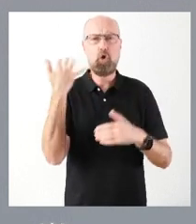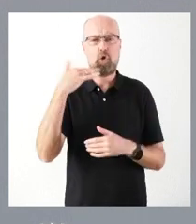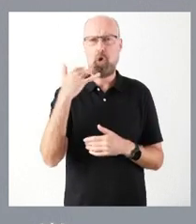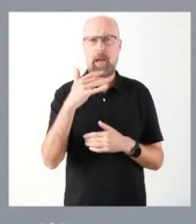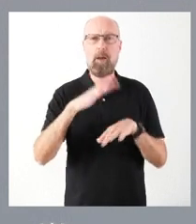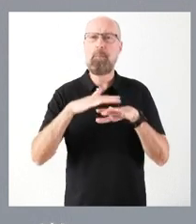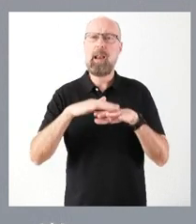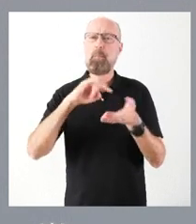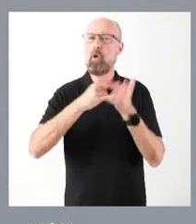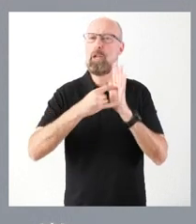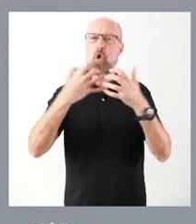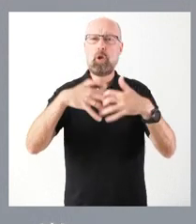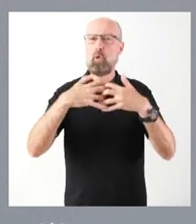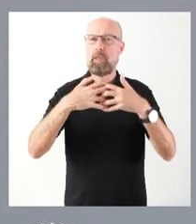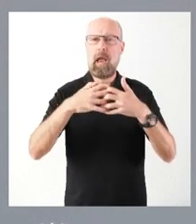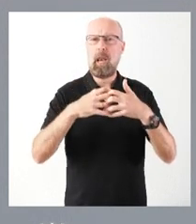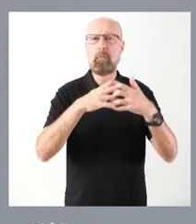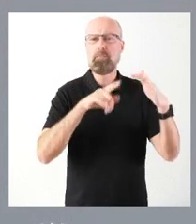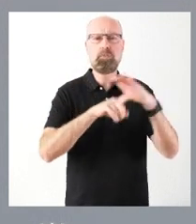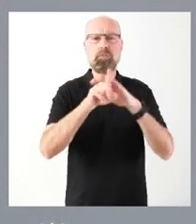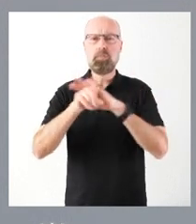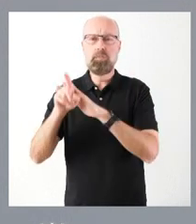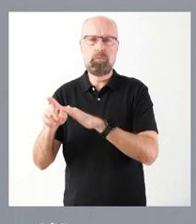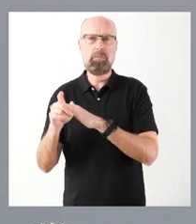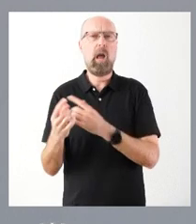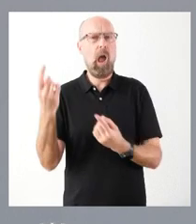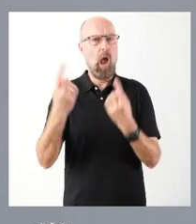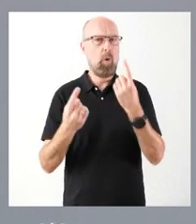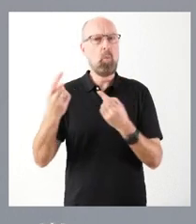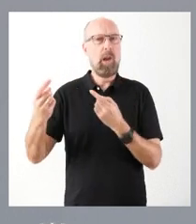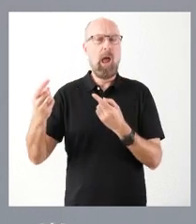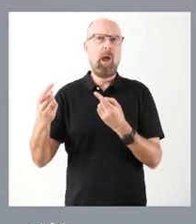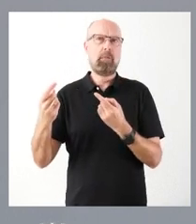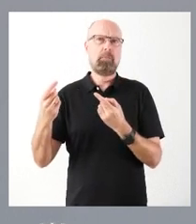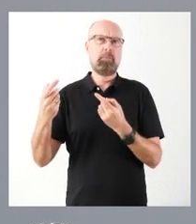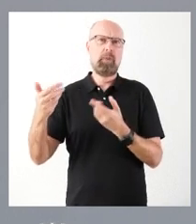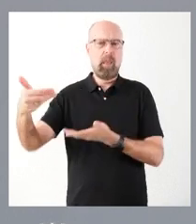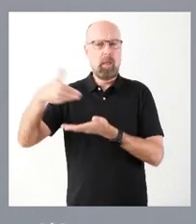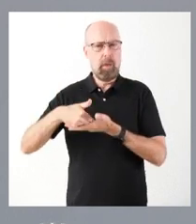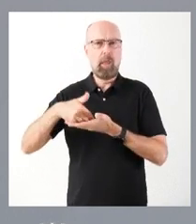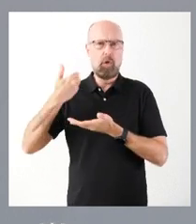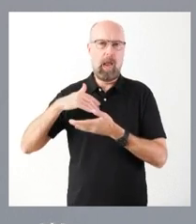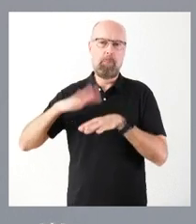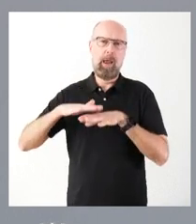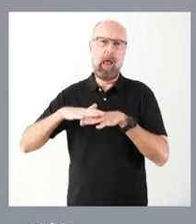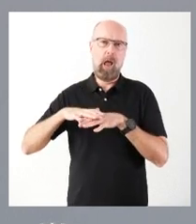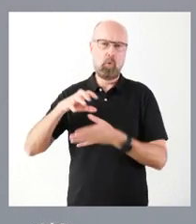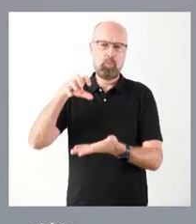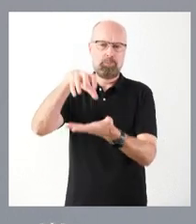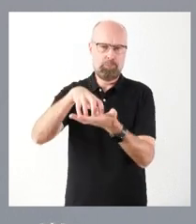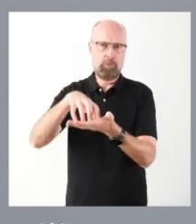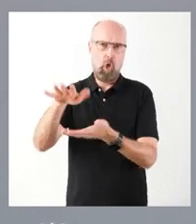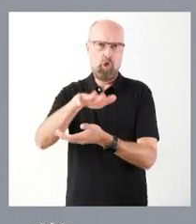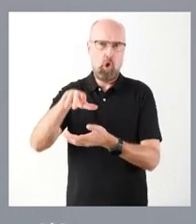proyectos industriales. Hay alguna demanda que ya ha sido vendida en torno a proyectos industriales para ubicarse en toda